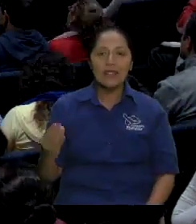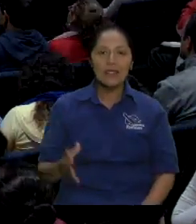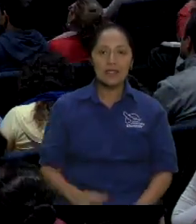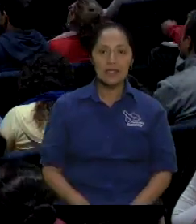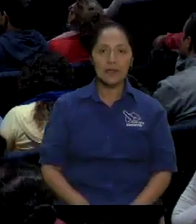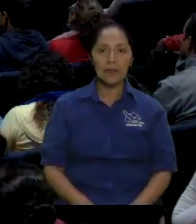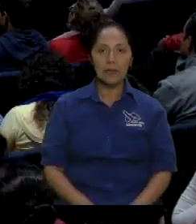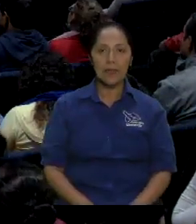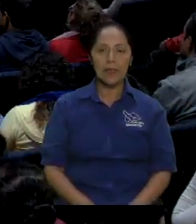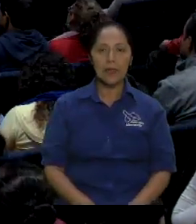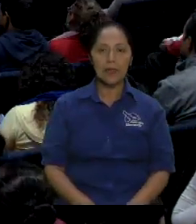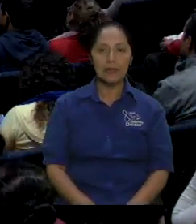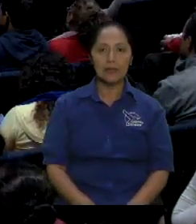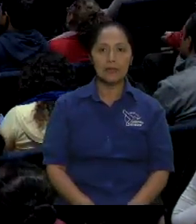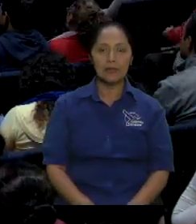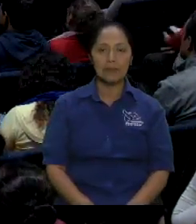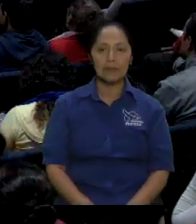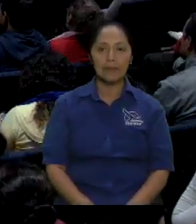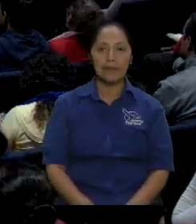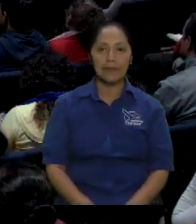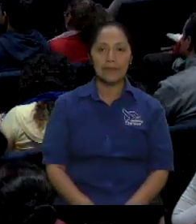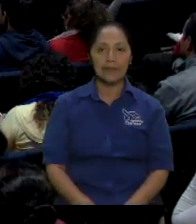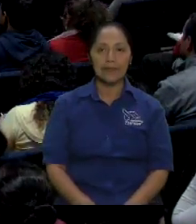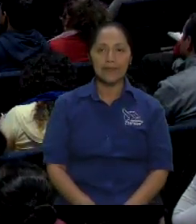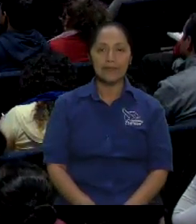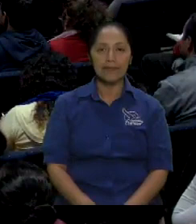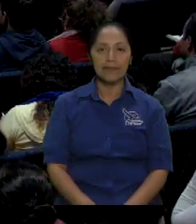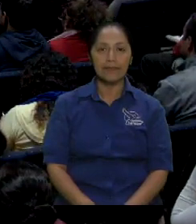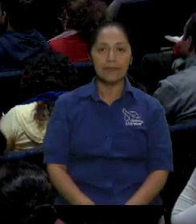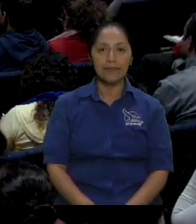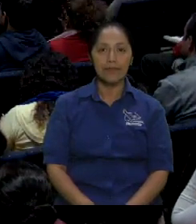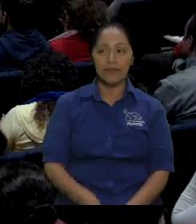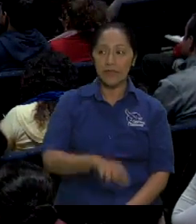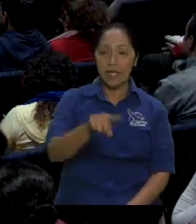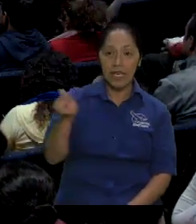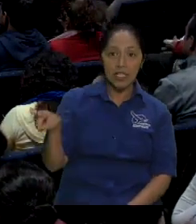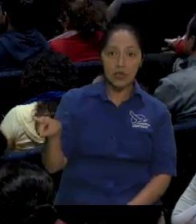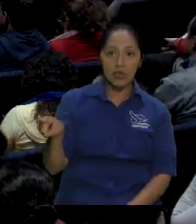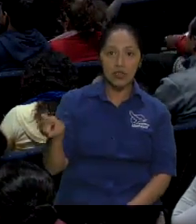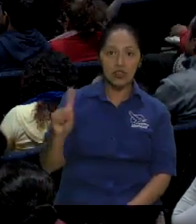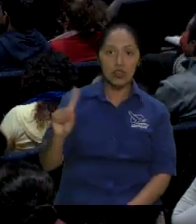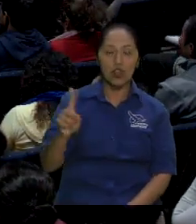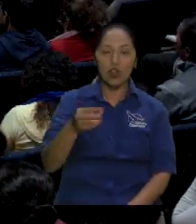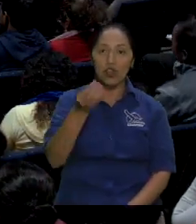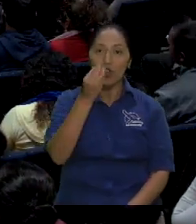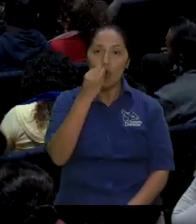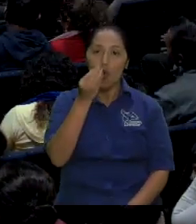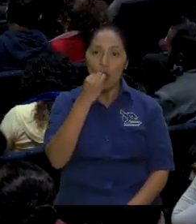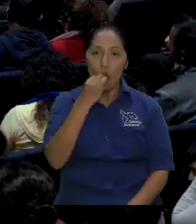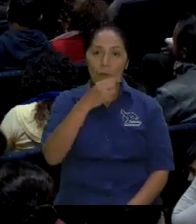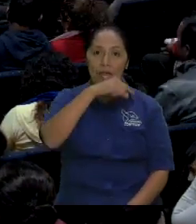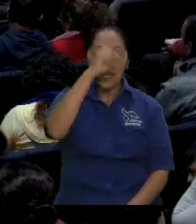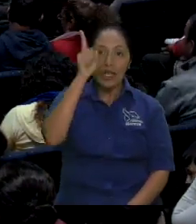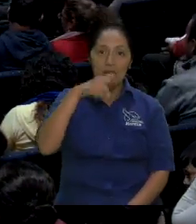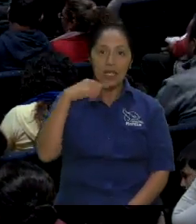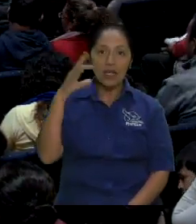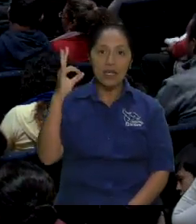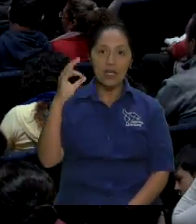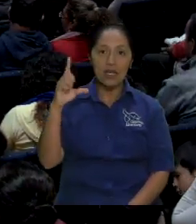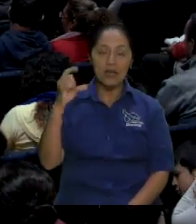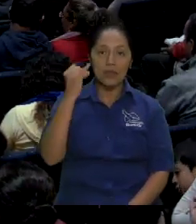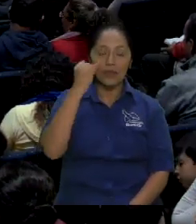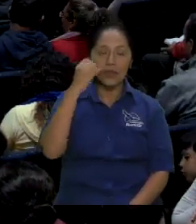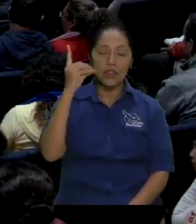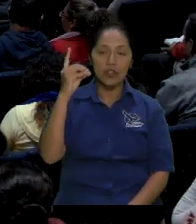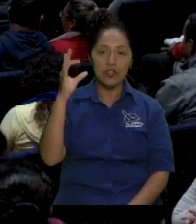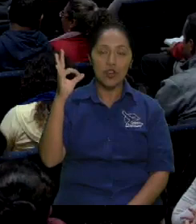espirituales no ellos no pueden ellos no no se alimentan ellos ahí andan detrás de les dicen que